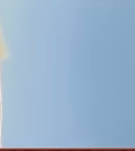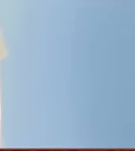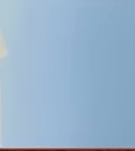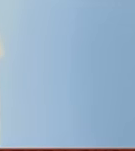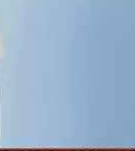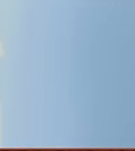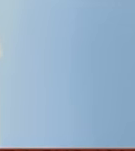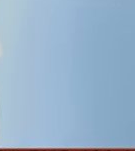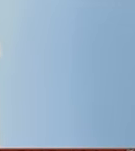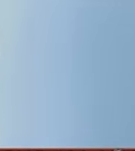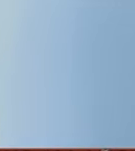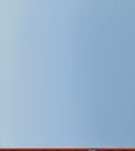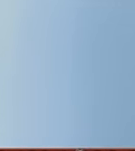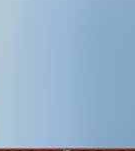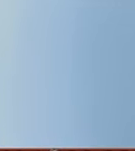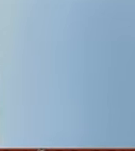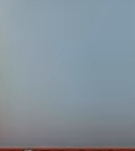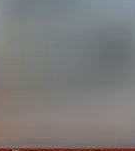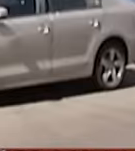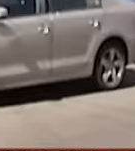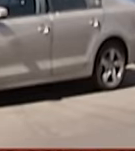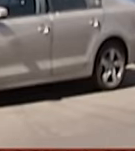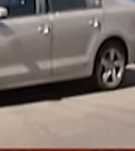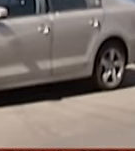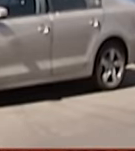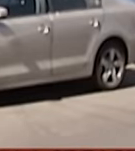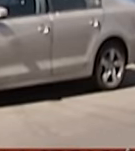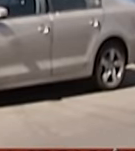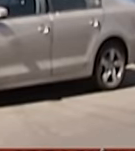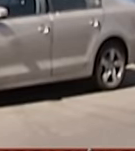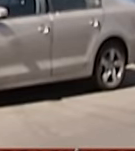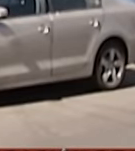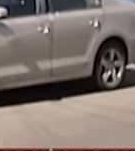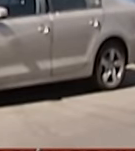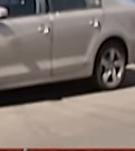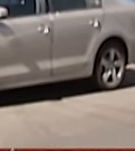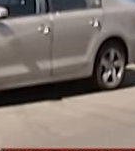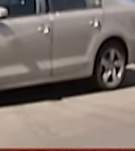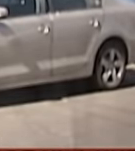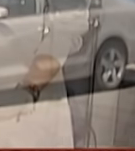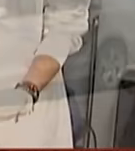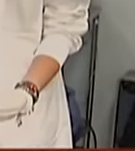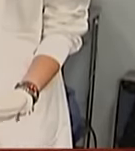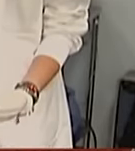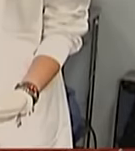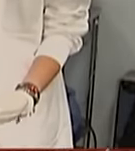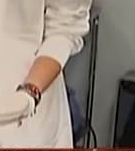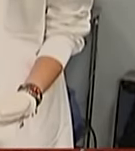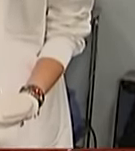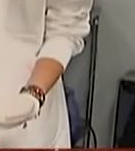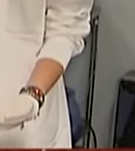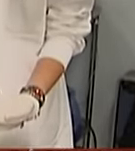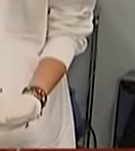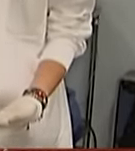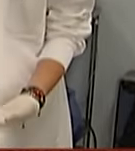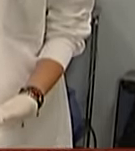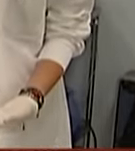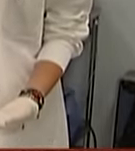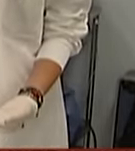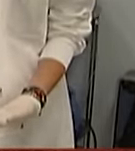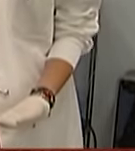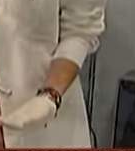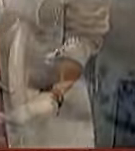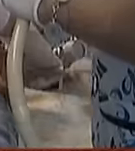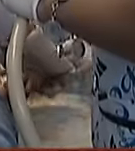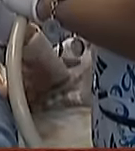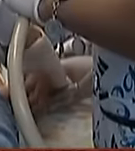están bien lavados los dientes y no tenga residuos de comida la clínica especializada en salud bucal se ubica en el pueblo de San Lorenzo a Temuaya